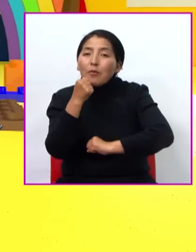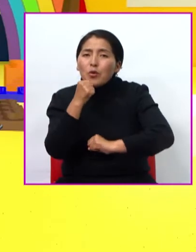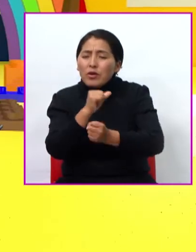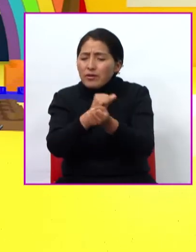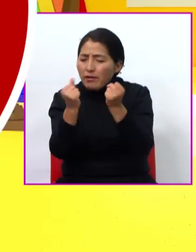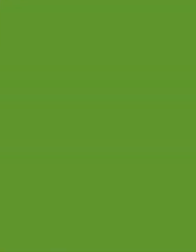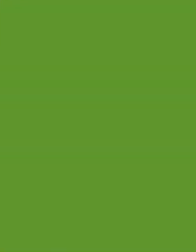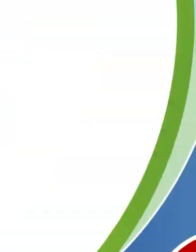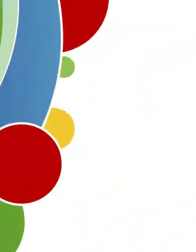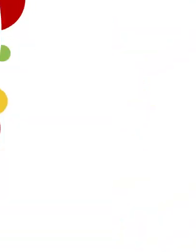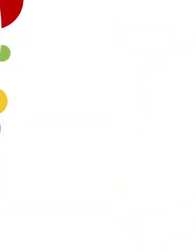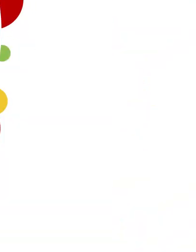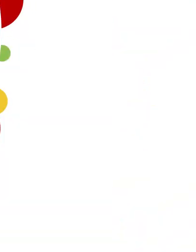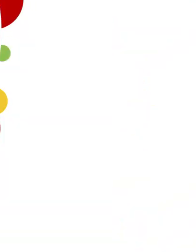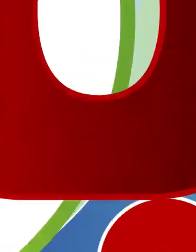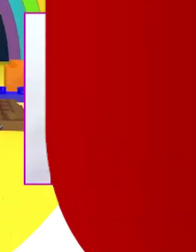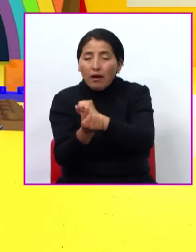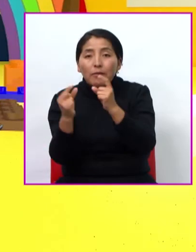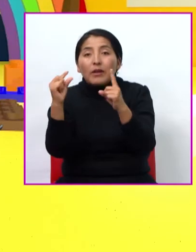felicito.